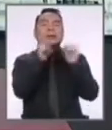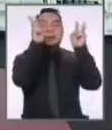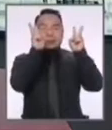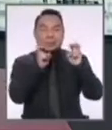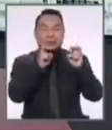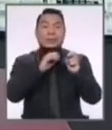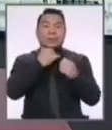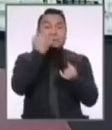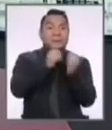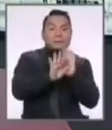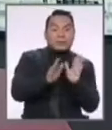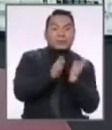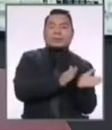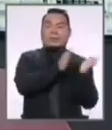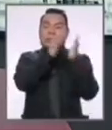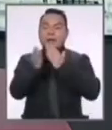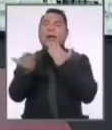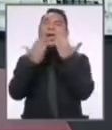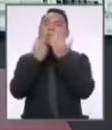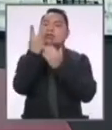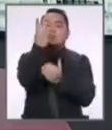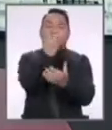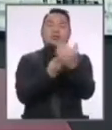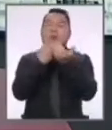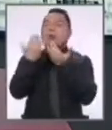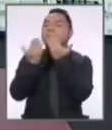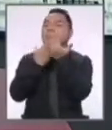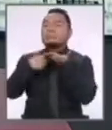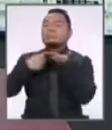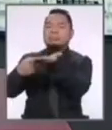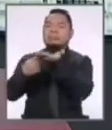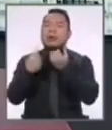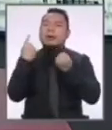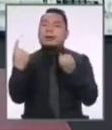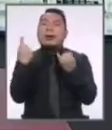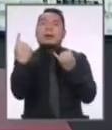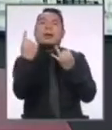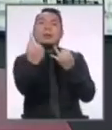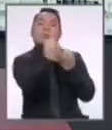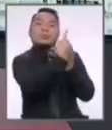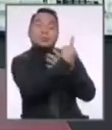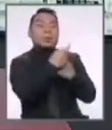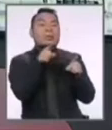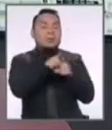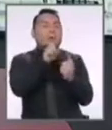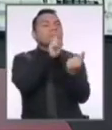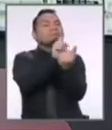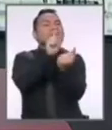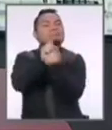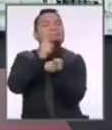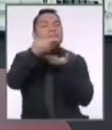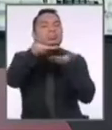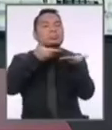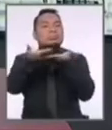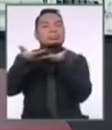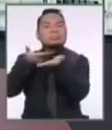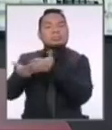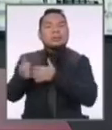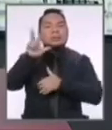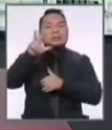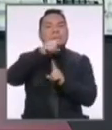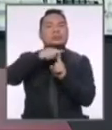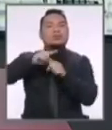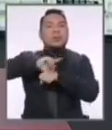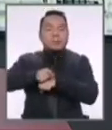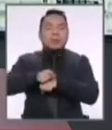para pasar inmediatamente al diálogo en simultáneo con cada uno de los candidatos que participará. Tendrá tres minutos y